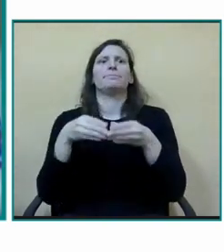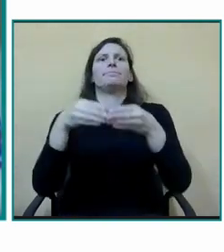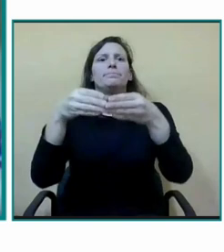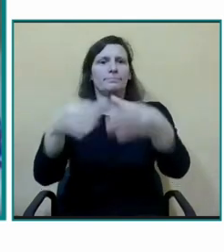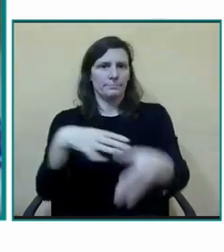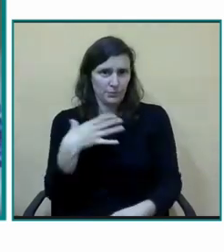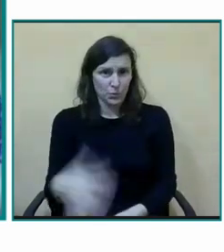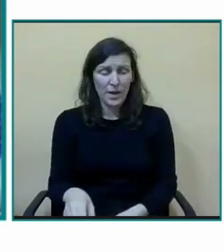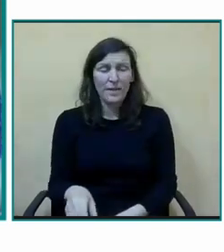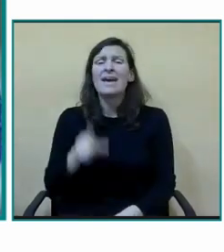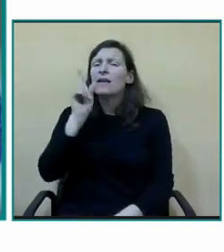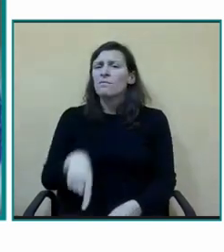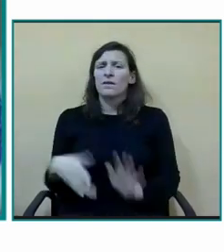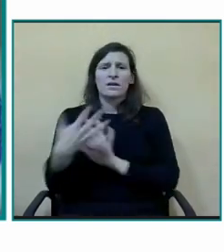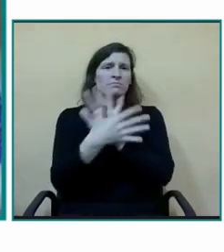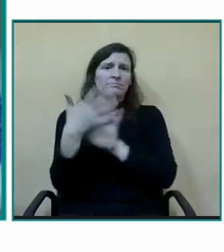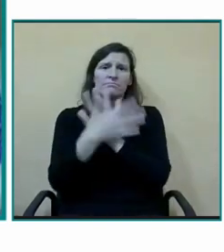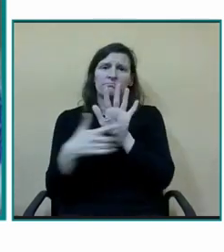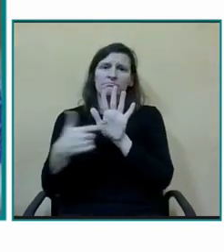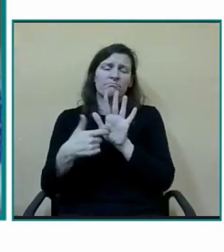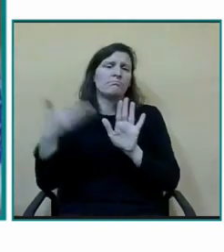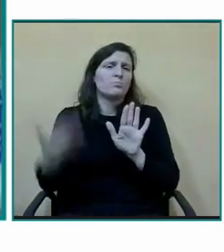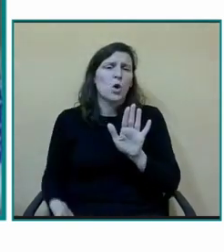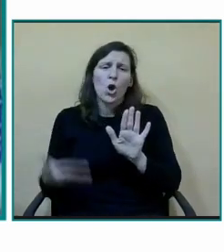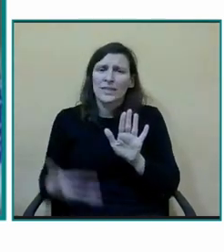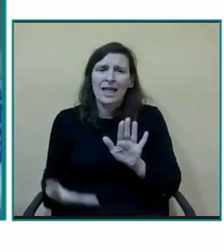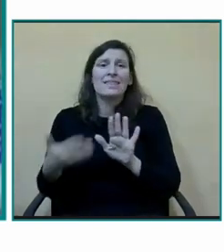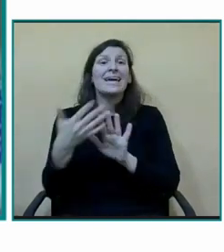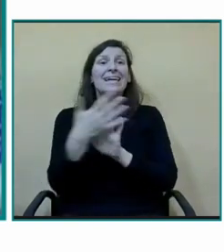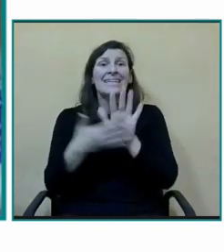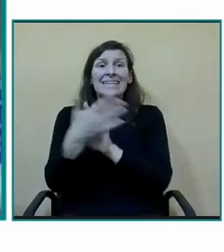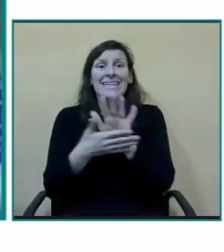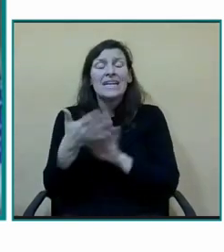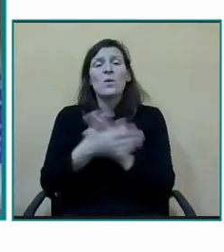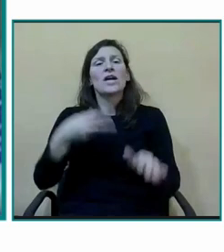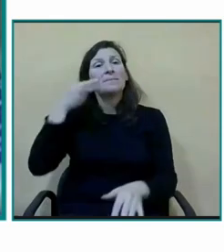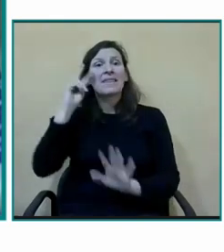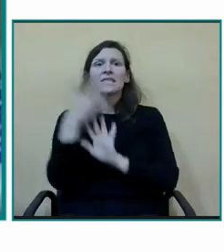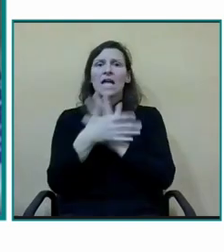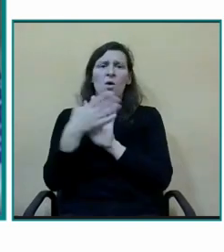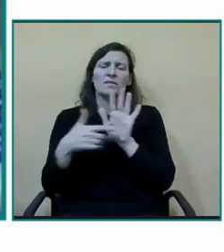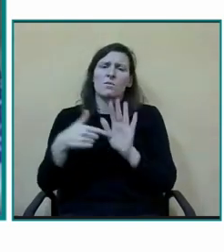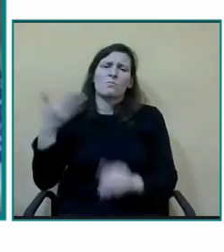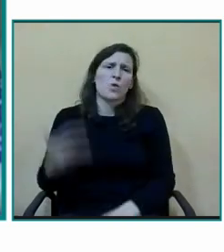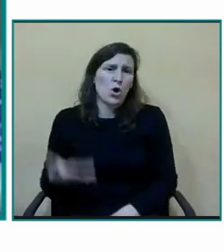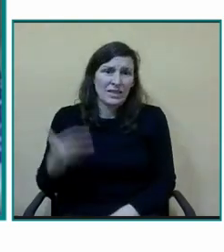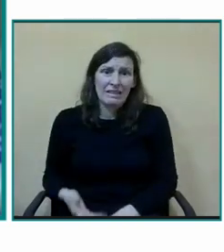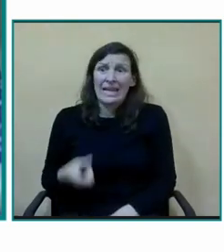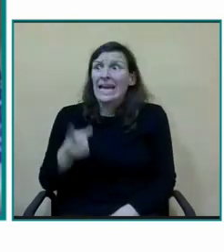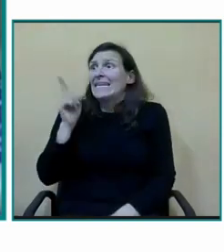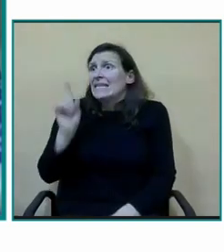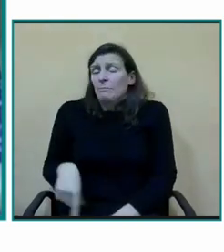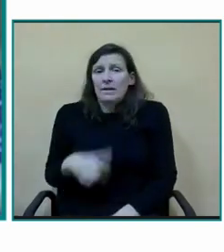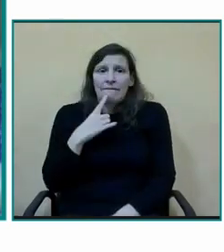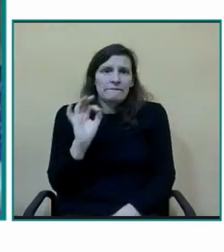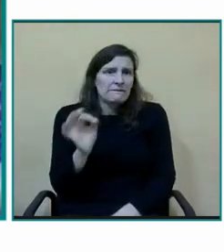signos y a los especialistas del centro y aquellas personas también que no hemos mencionado por falta de tiempo como la